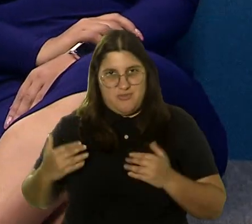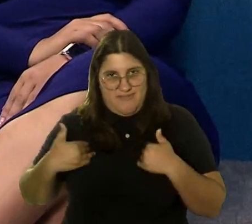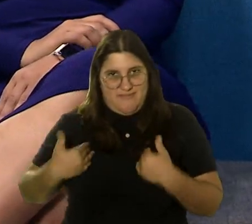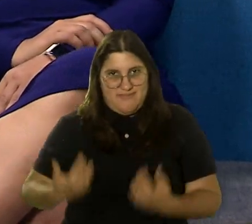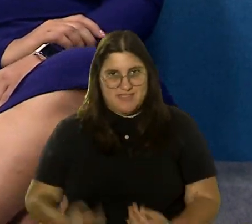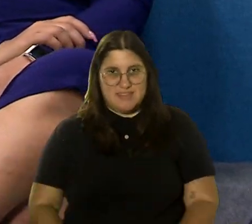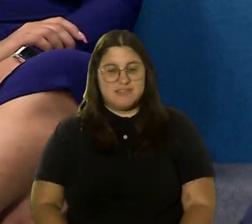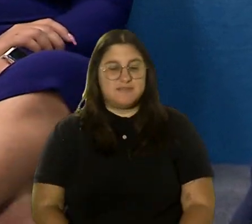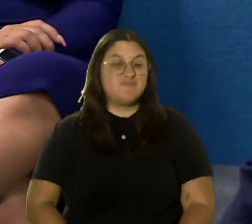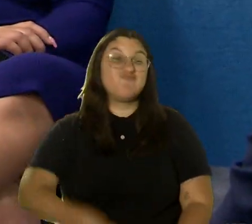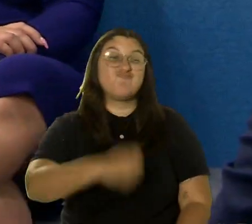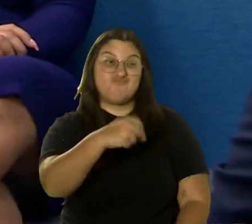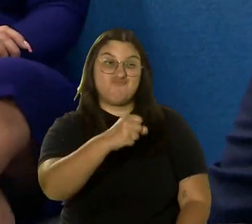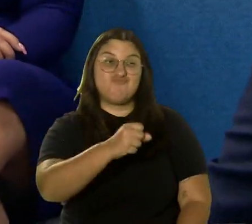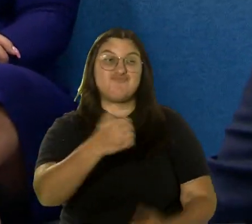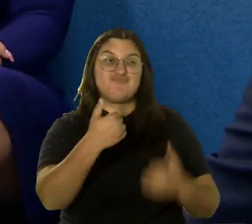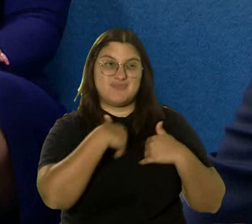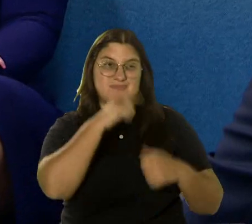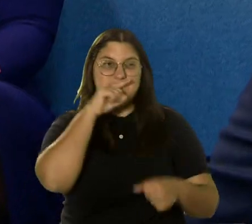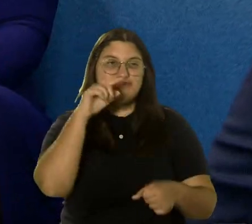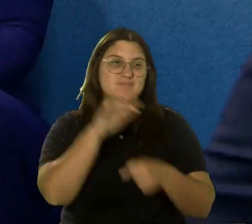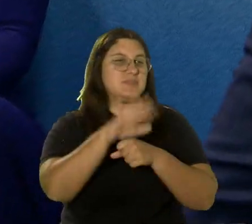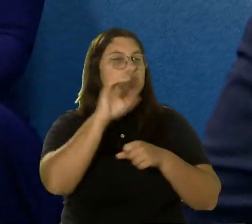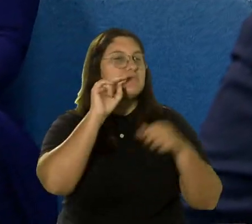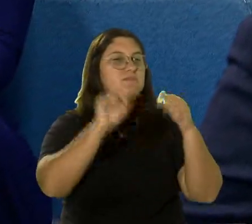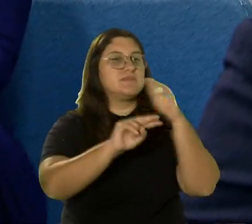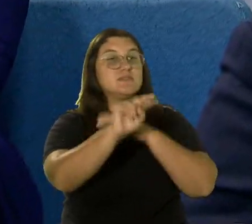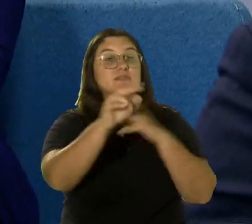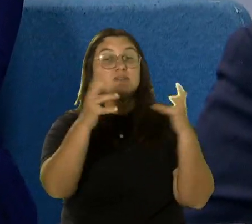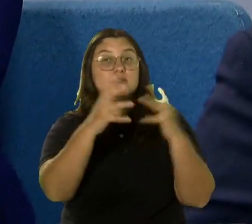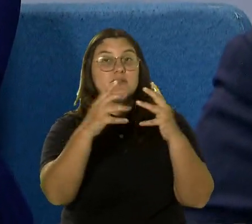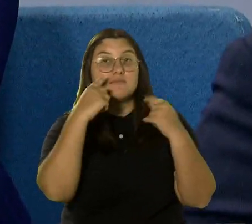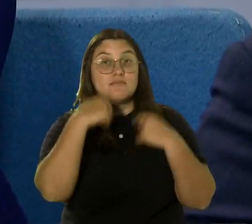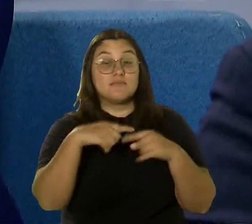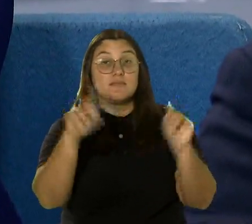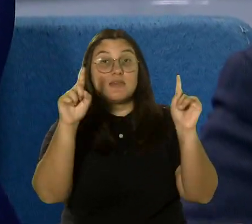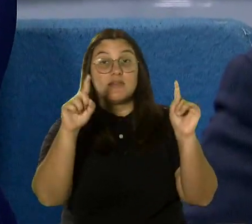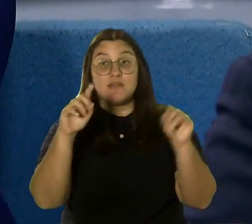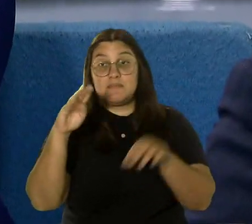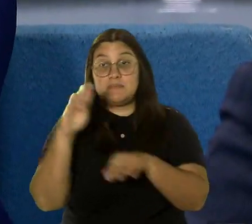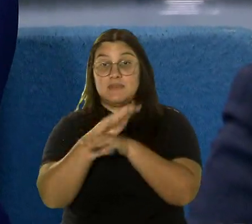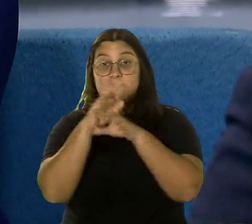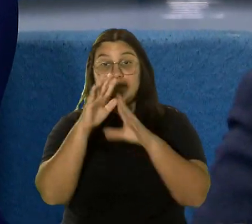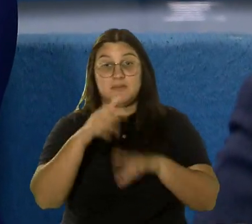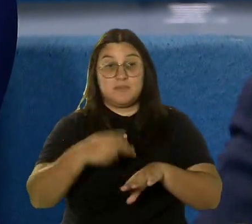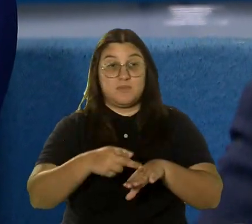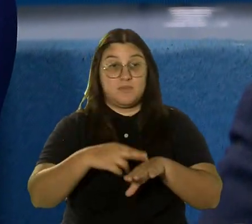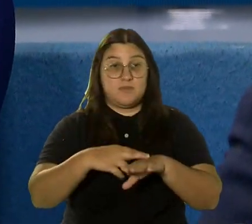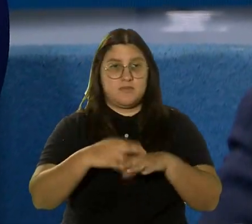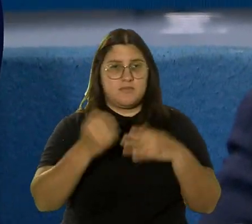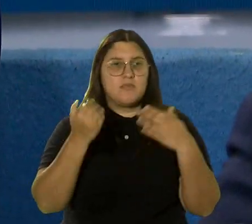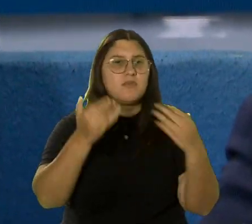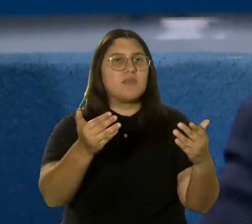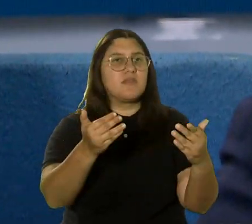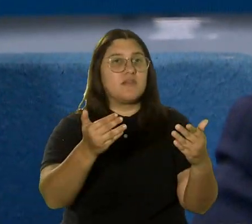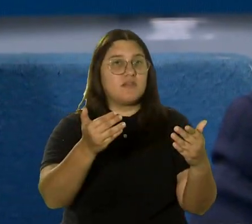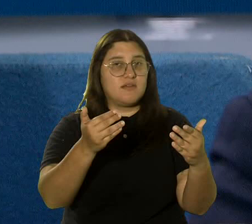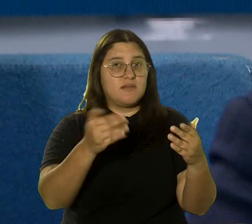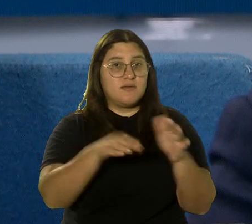Realmente existe el compromiso y su visión es lograr que ese empresario puertorriqueño échese adelante, crezca,